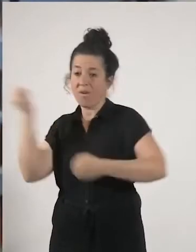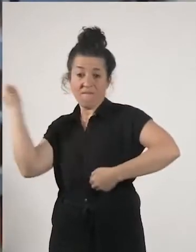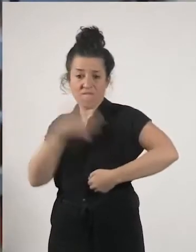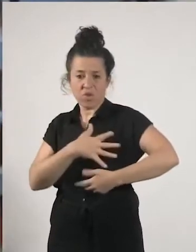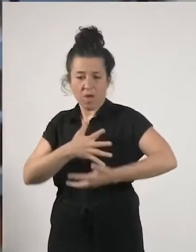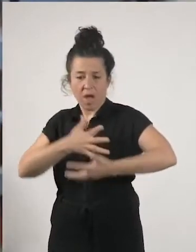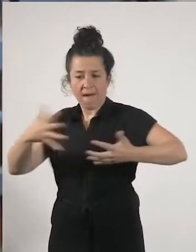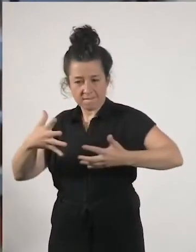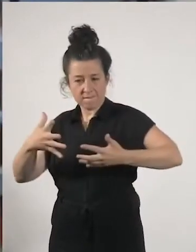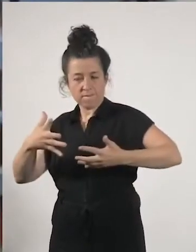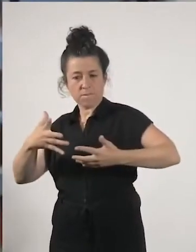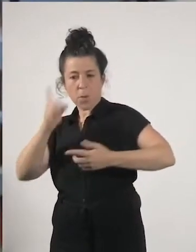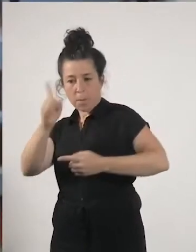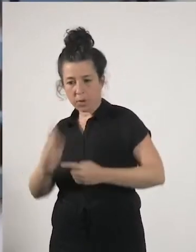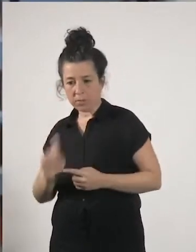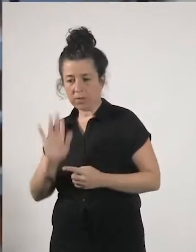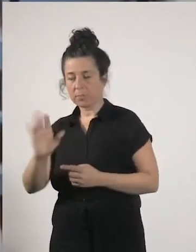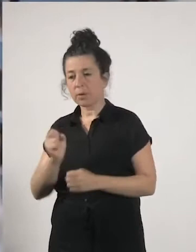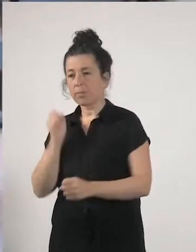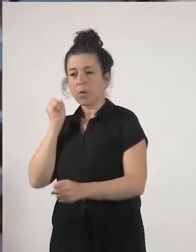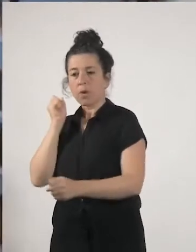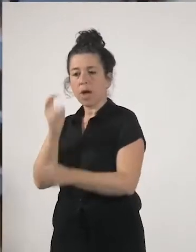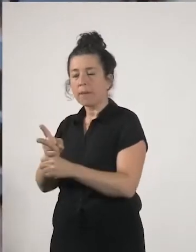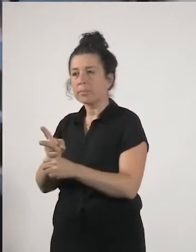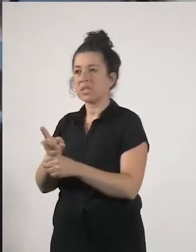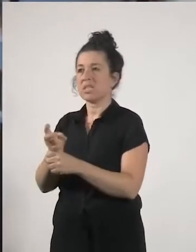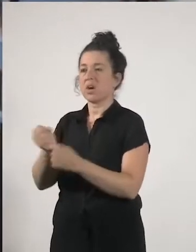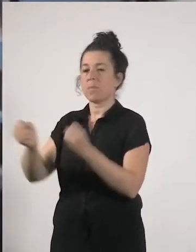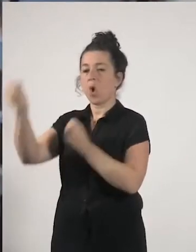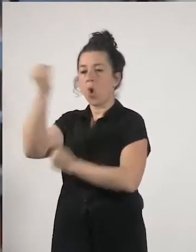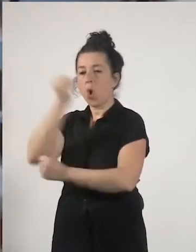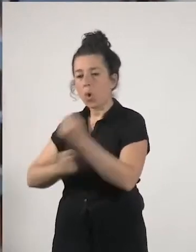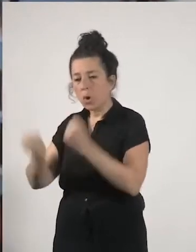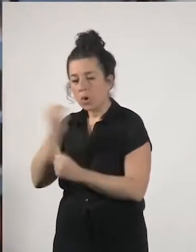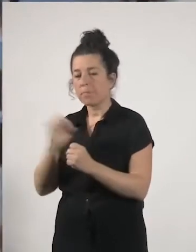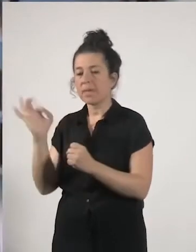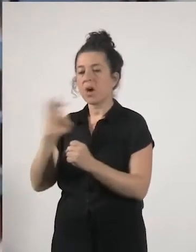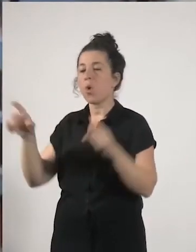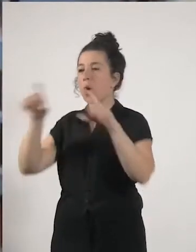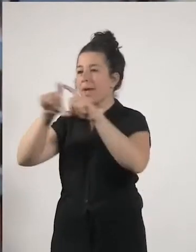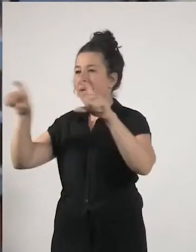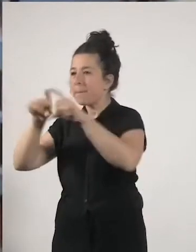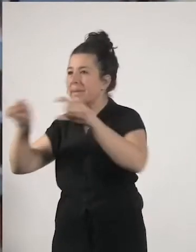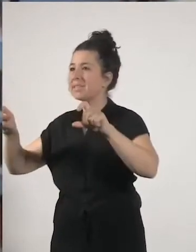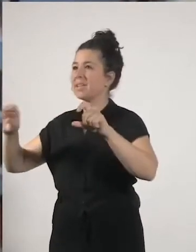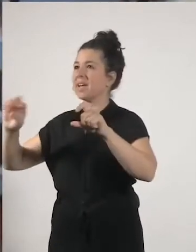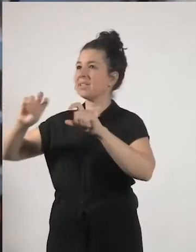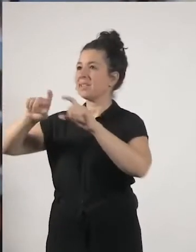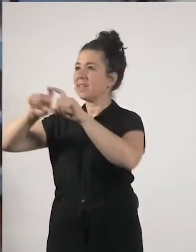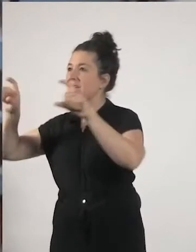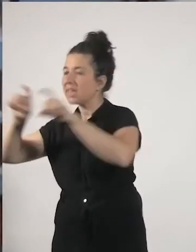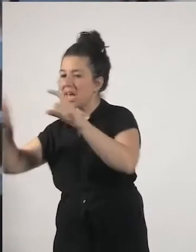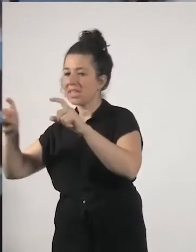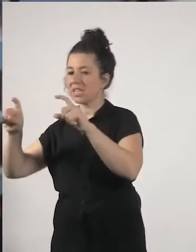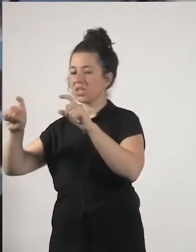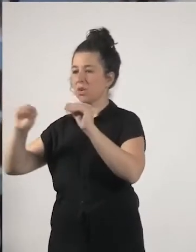apuesta también por otra economía o por empresas y entidades que funcionan